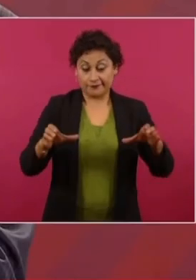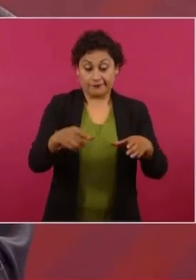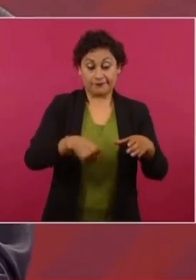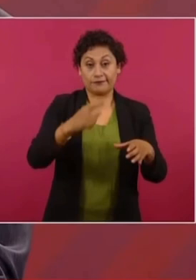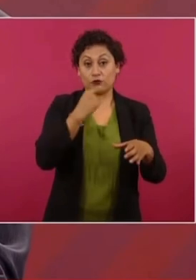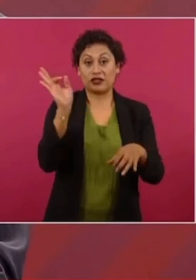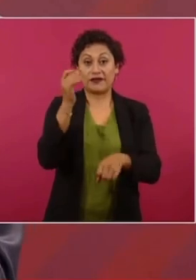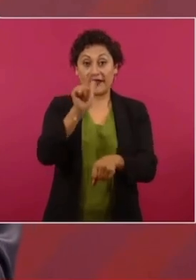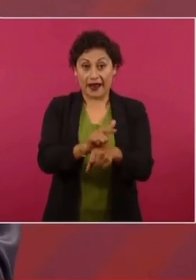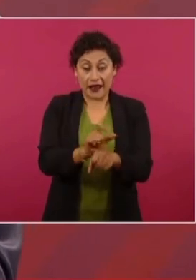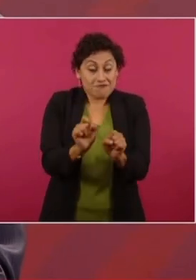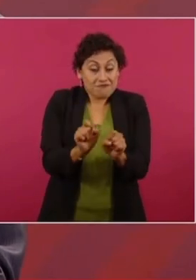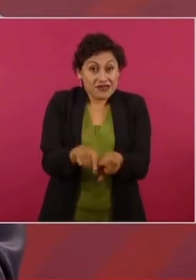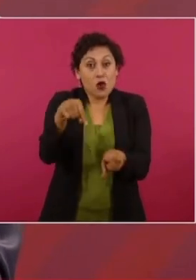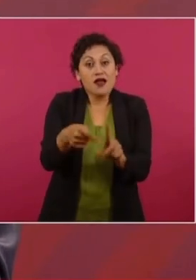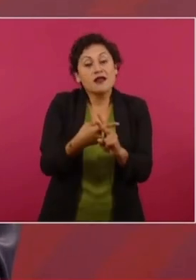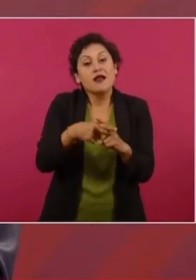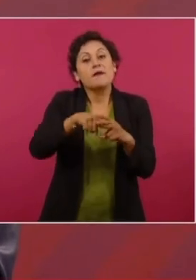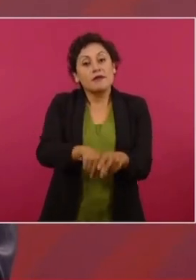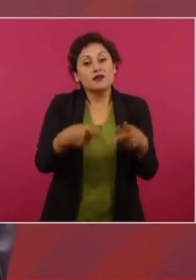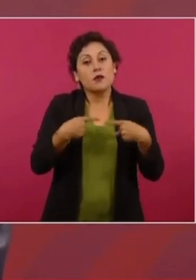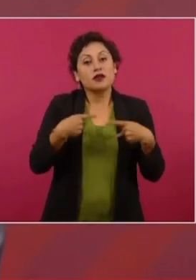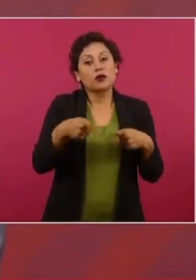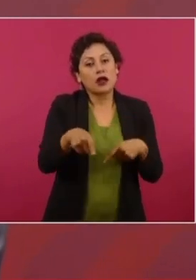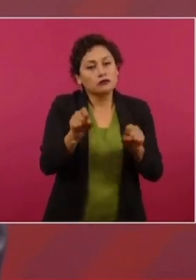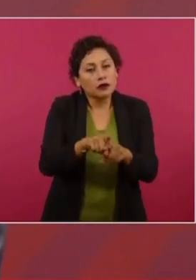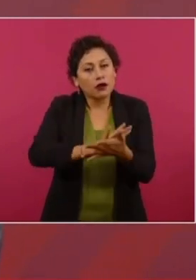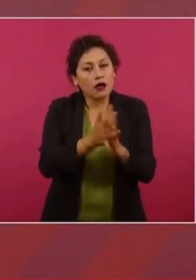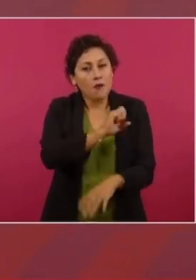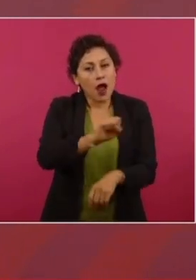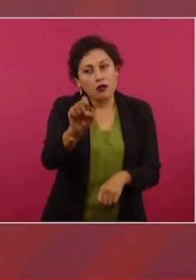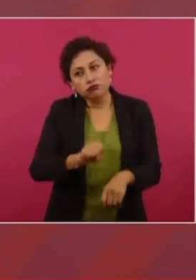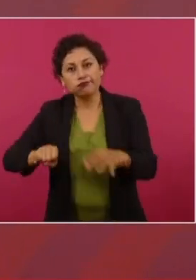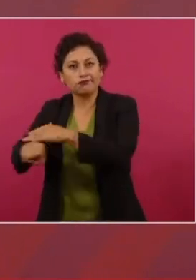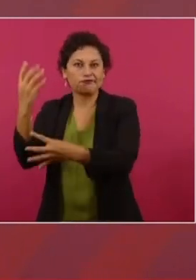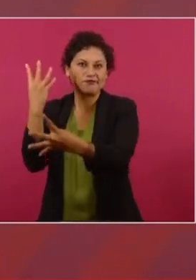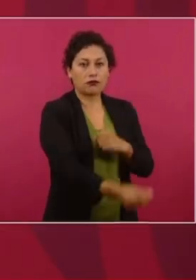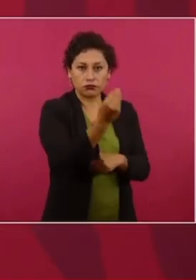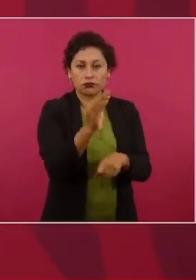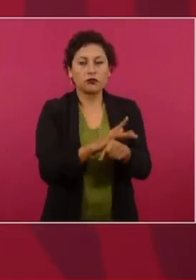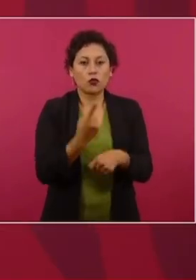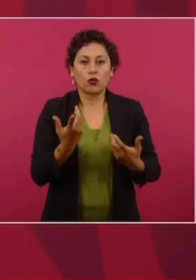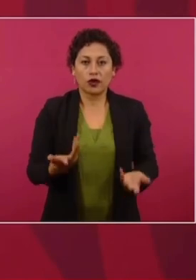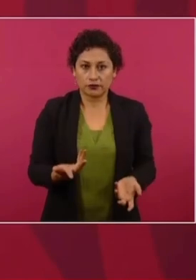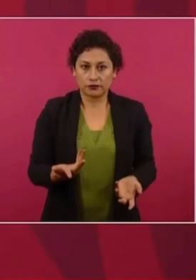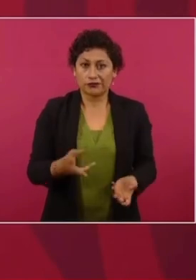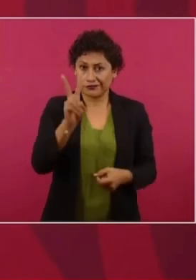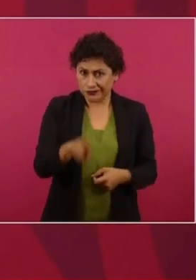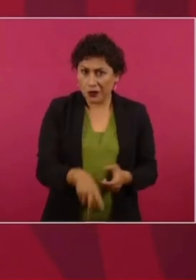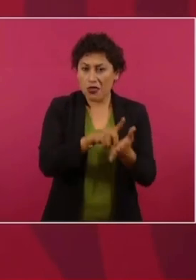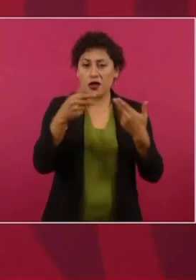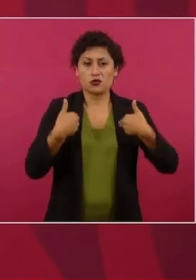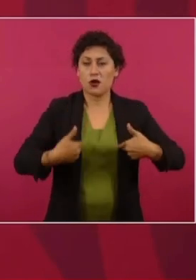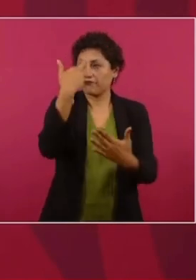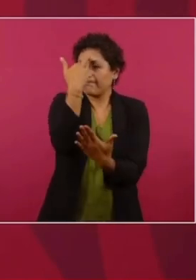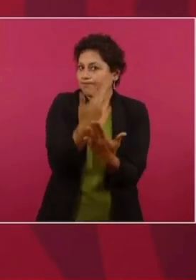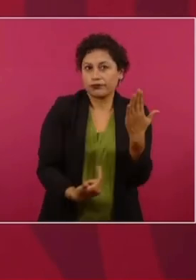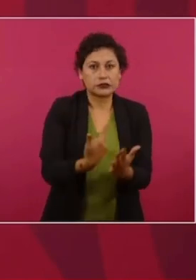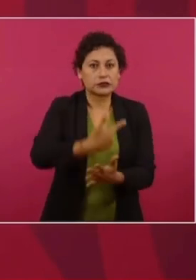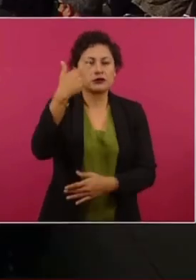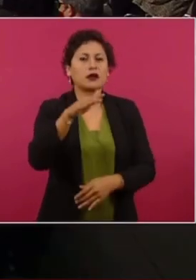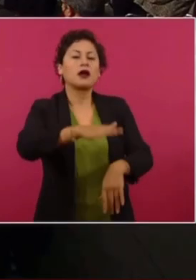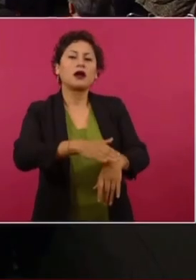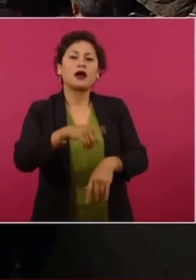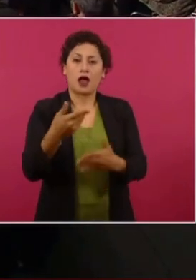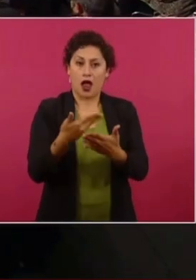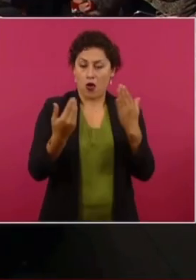salieron todos los que ahora o están en la cárcel o están acusados o están profugos por tremendas violaciones a derechos humanos. Y ahora con la creación